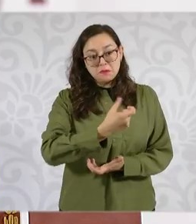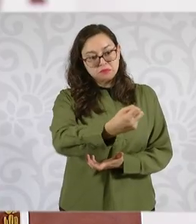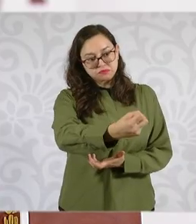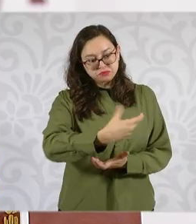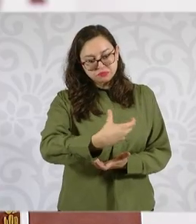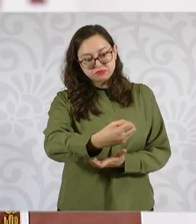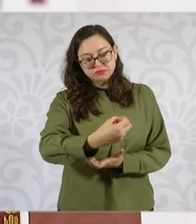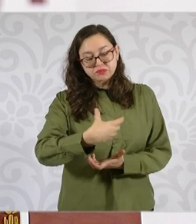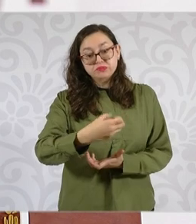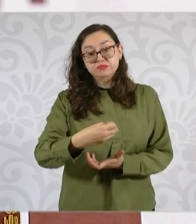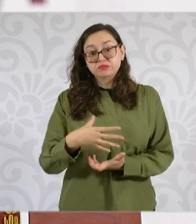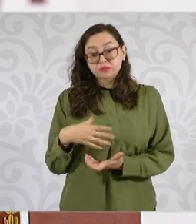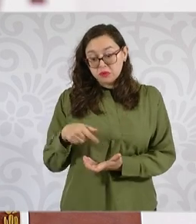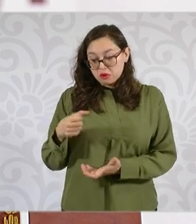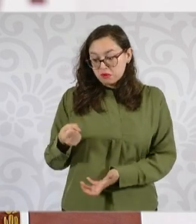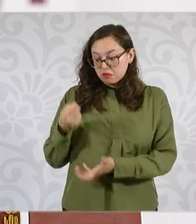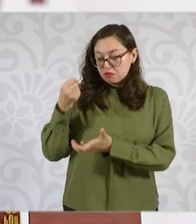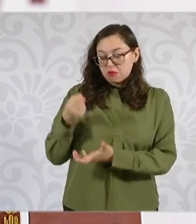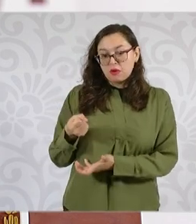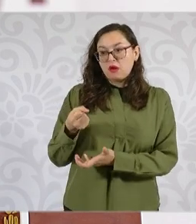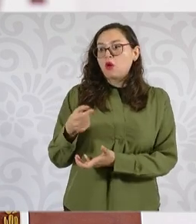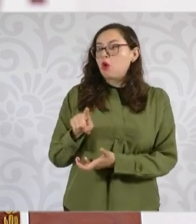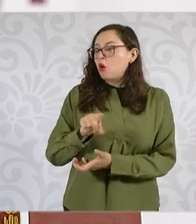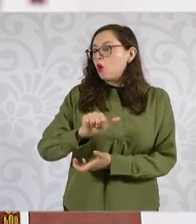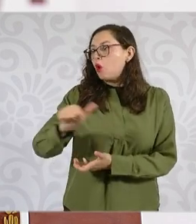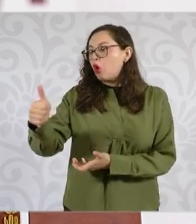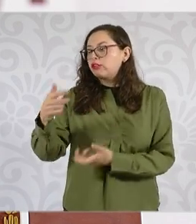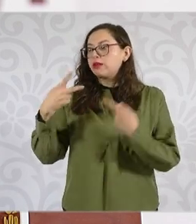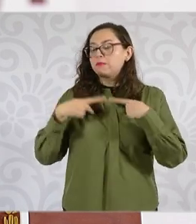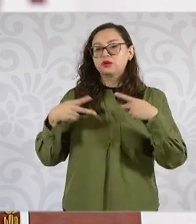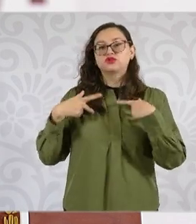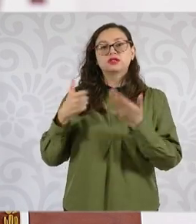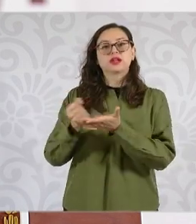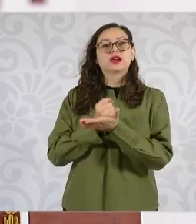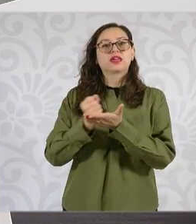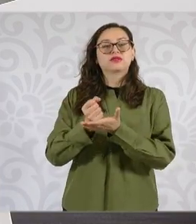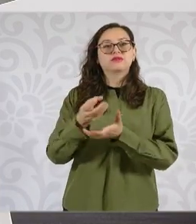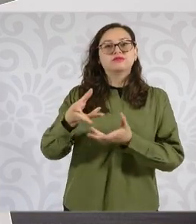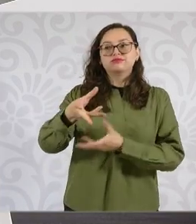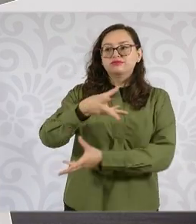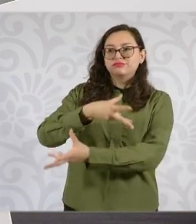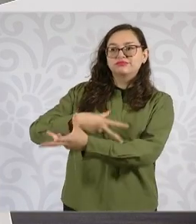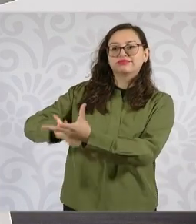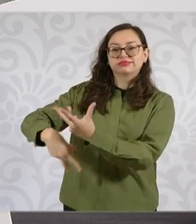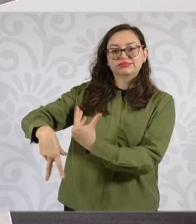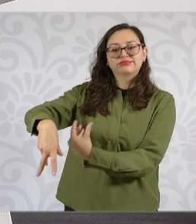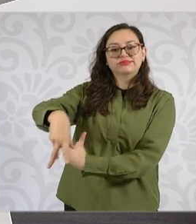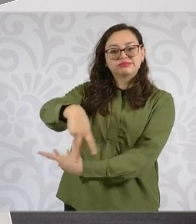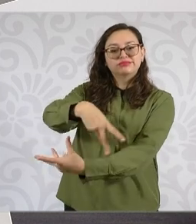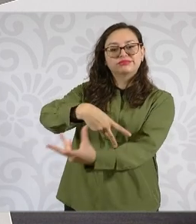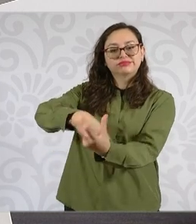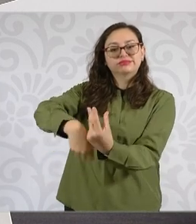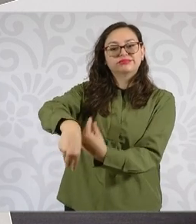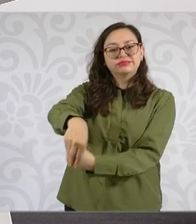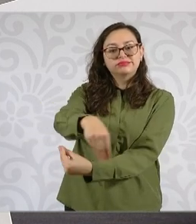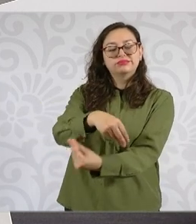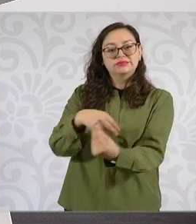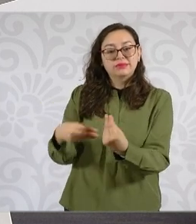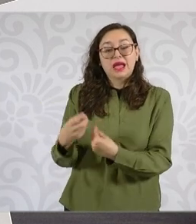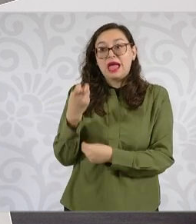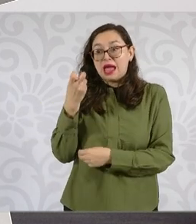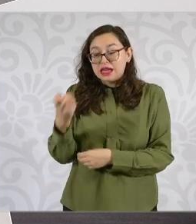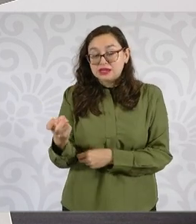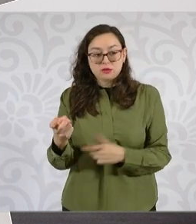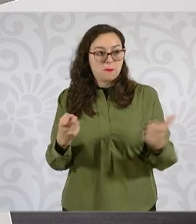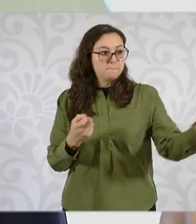específico para asignarlos a nuevos créditos de vivienda. Esto permite ir generando una bolsa